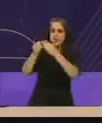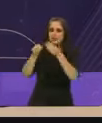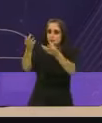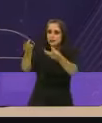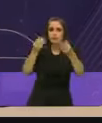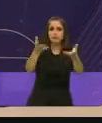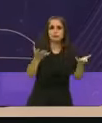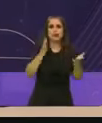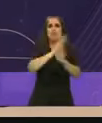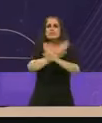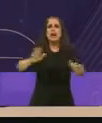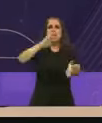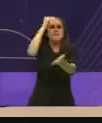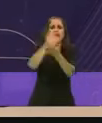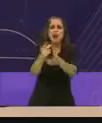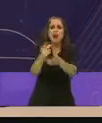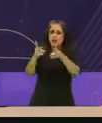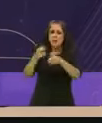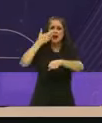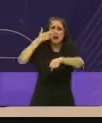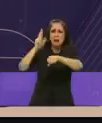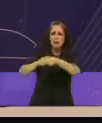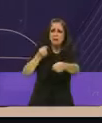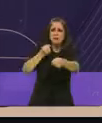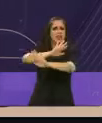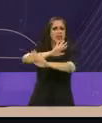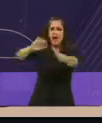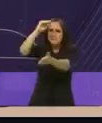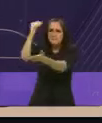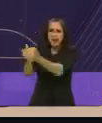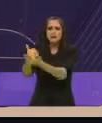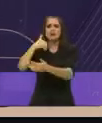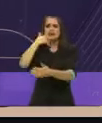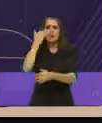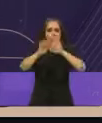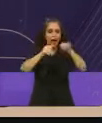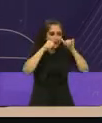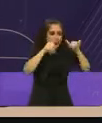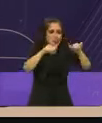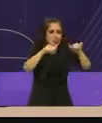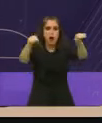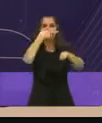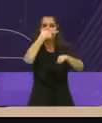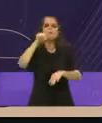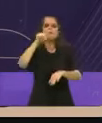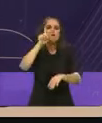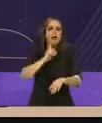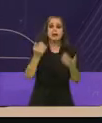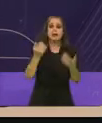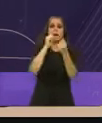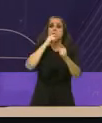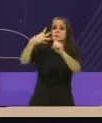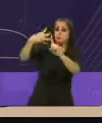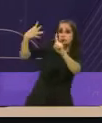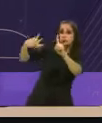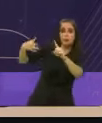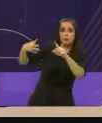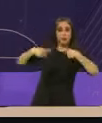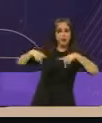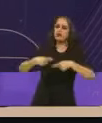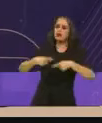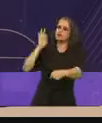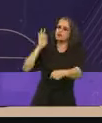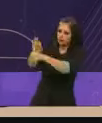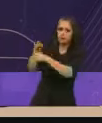libre de violencia, con igualdad de género y diversidad sexual. Vamos a tener una